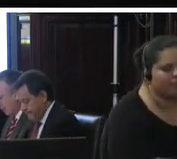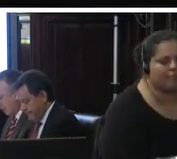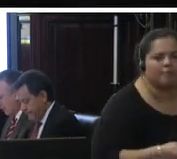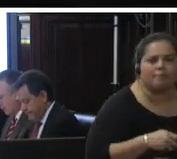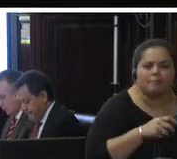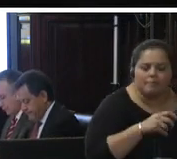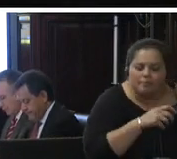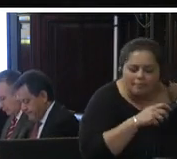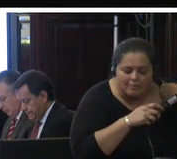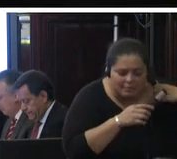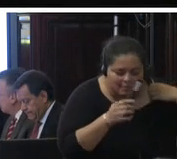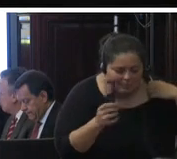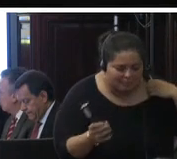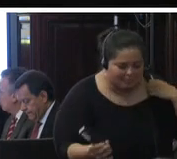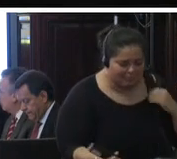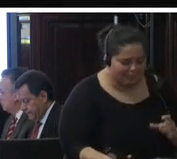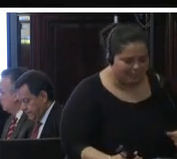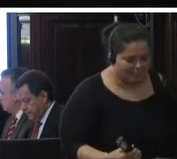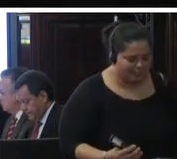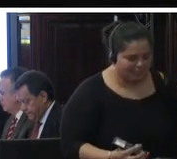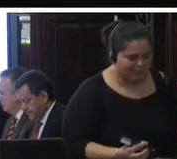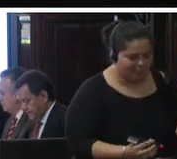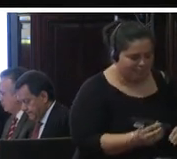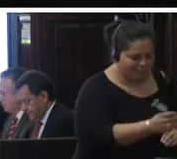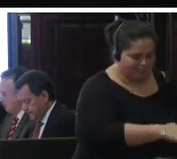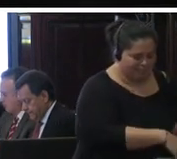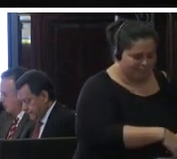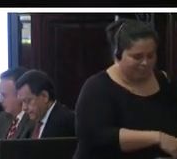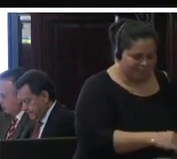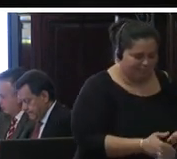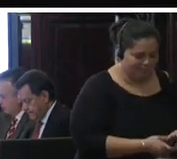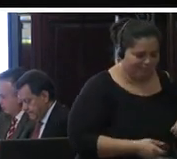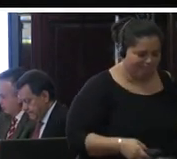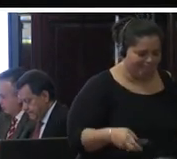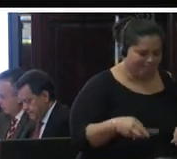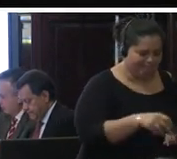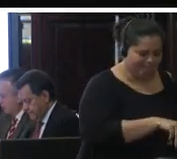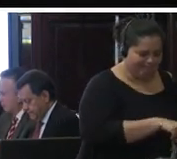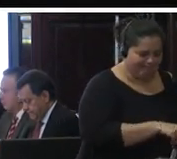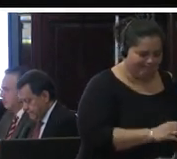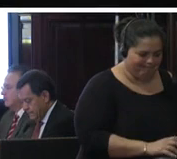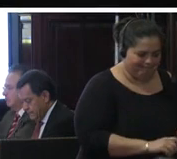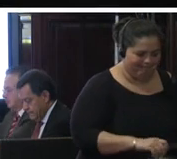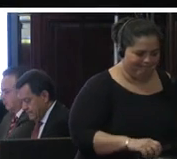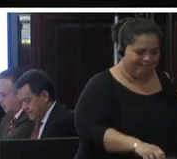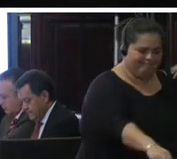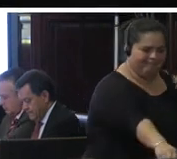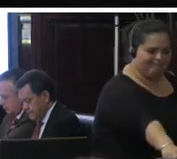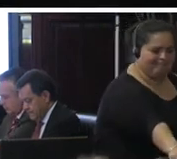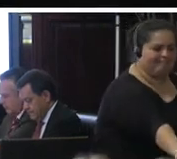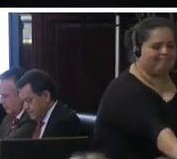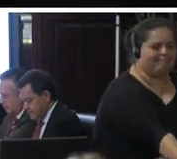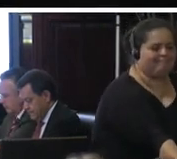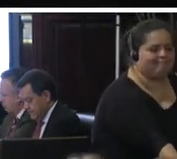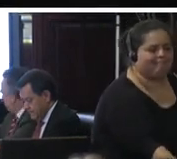constitucional respecto de los requisitos para suspender los derechos humanos de conformidad con el artículo 30 de la Convención